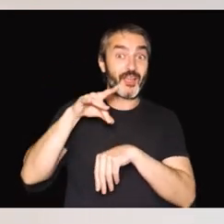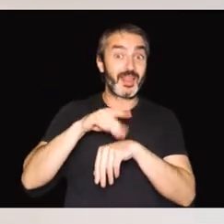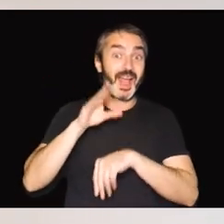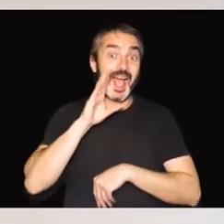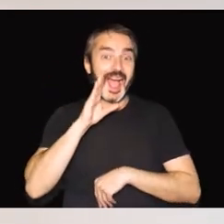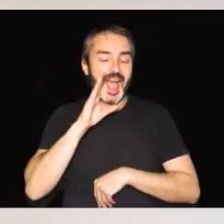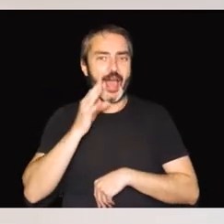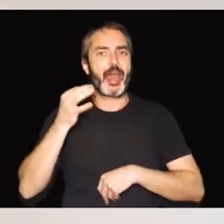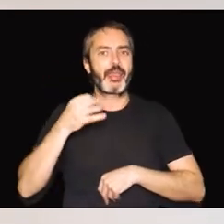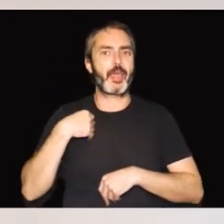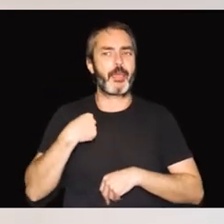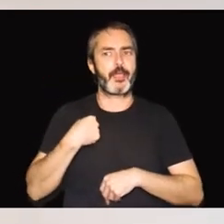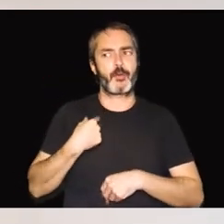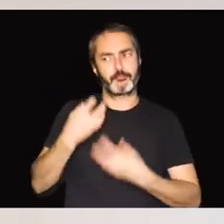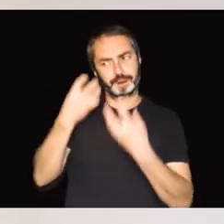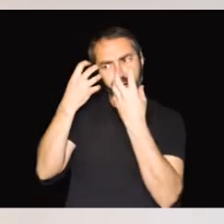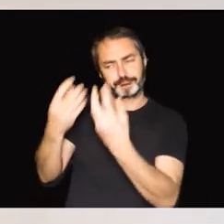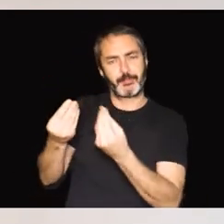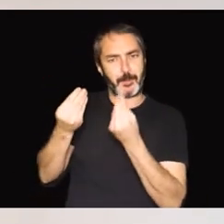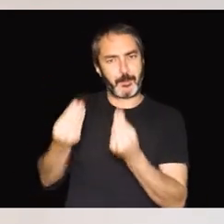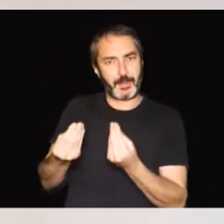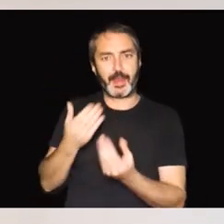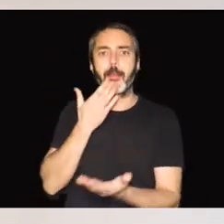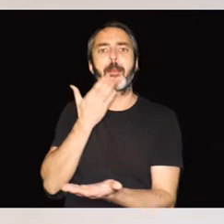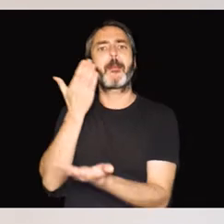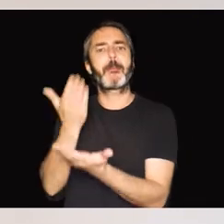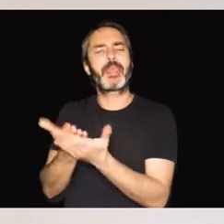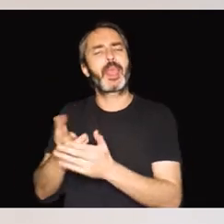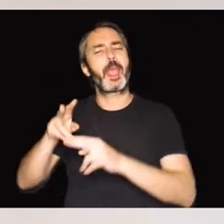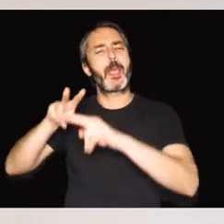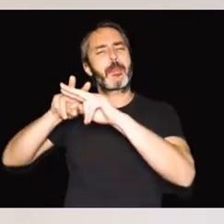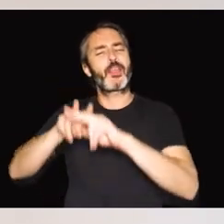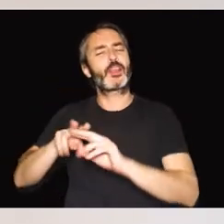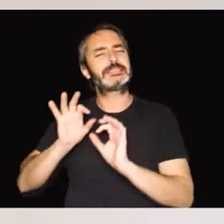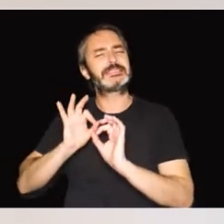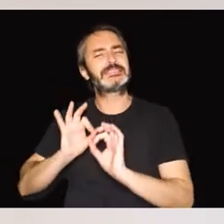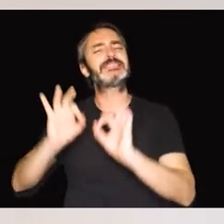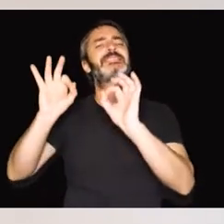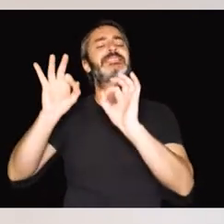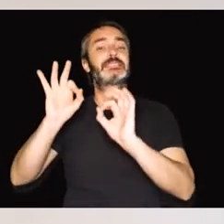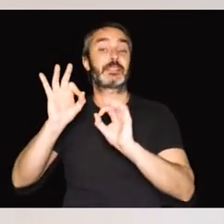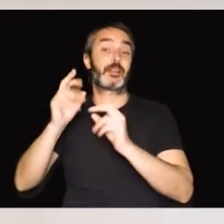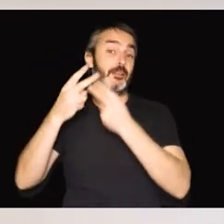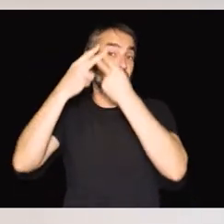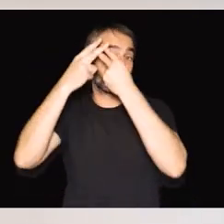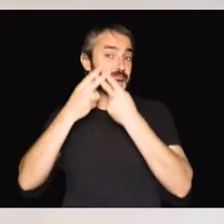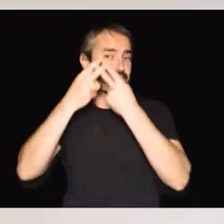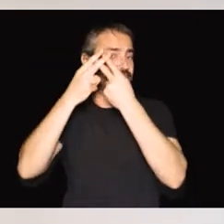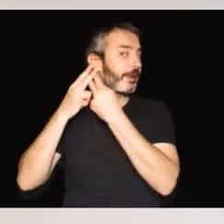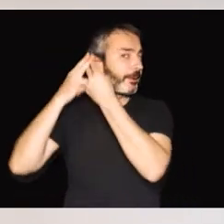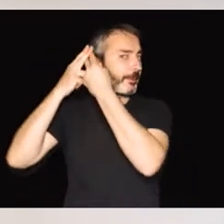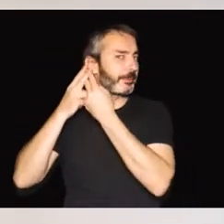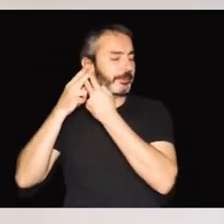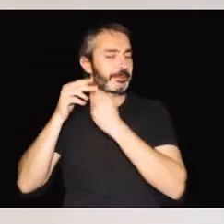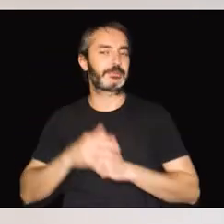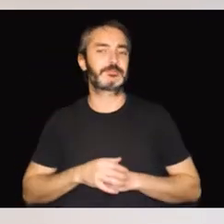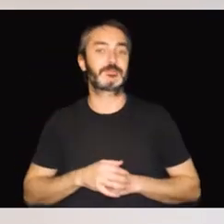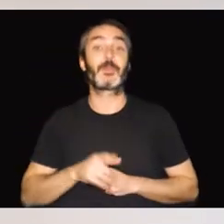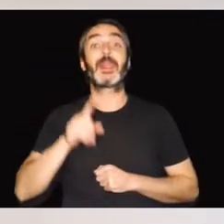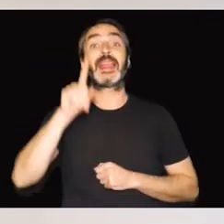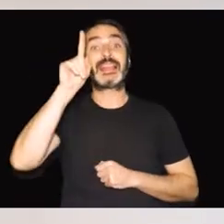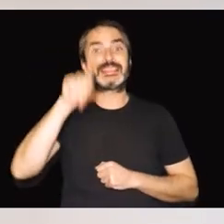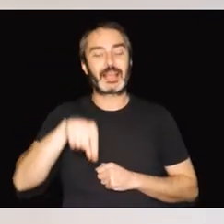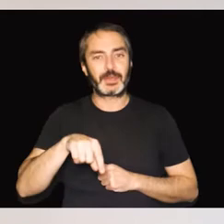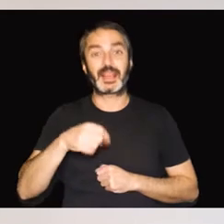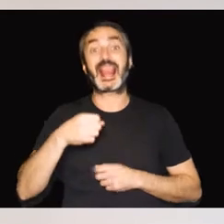debemos estar especialmente alerta y solicitar una valoración específica de visión y de audición. También deberíamos tener presente